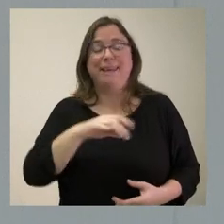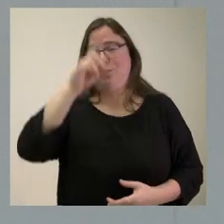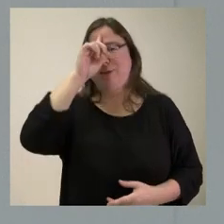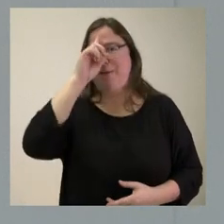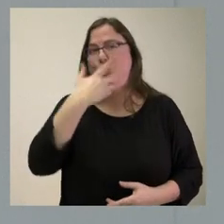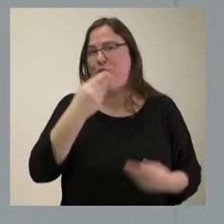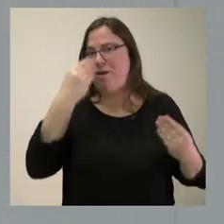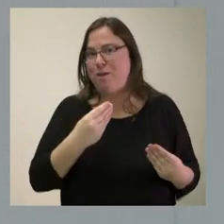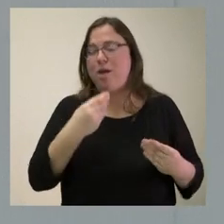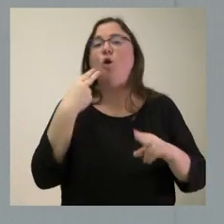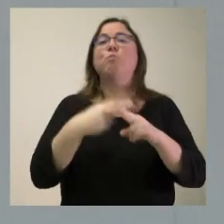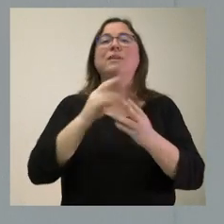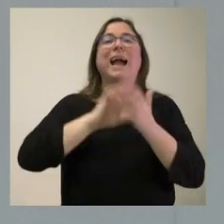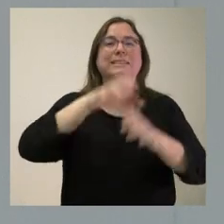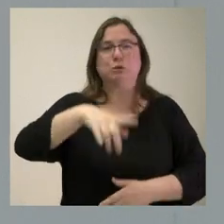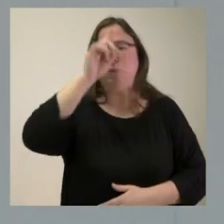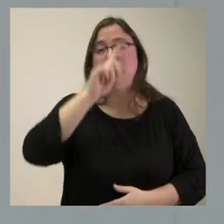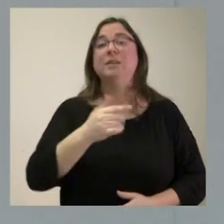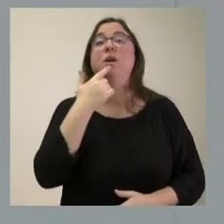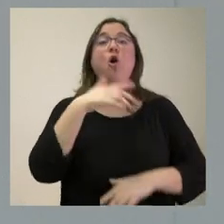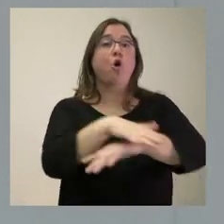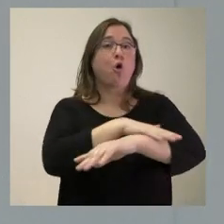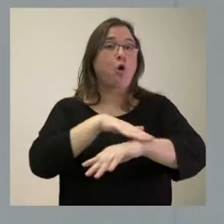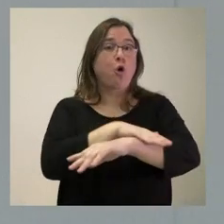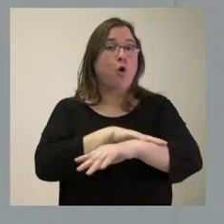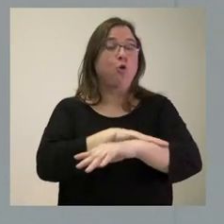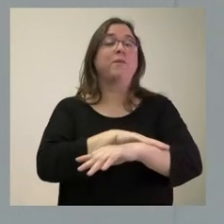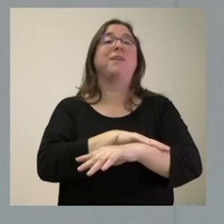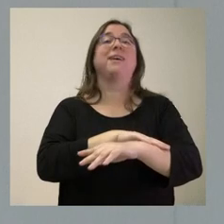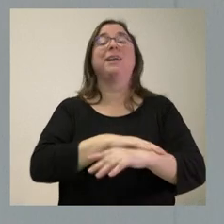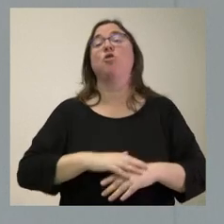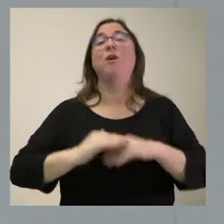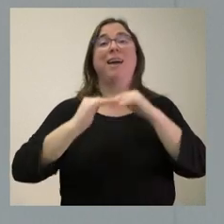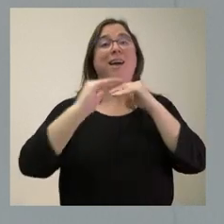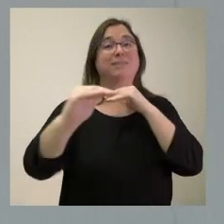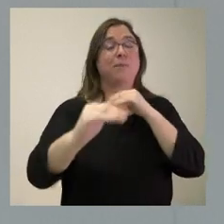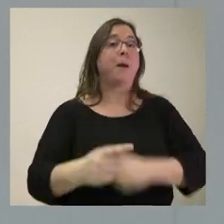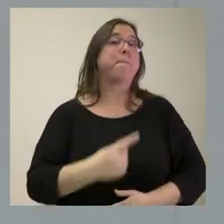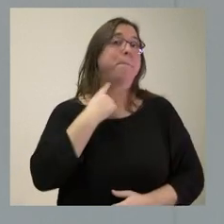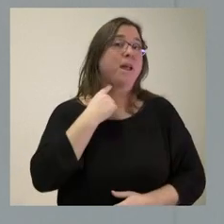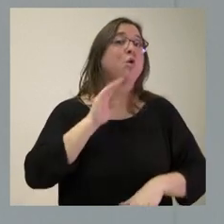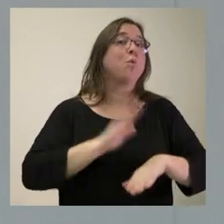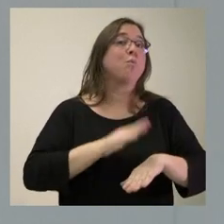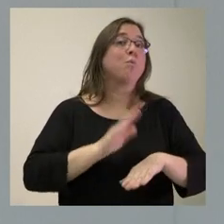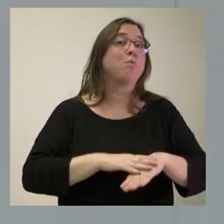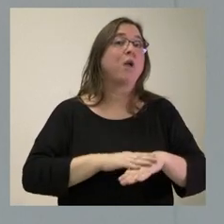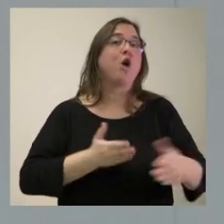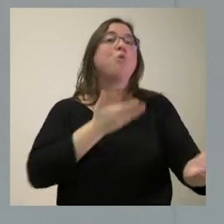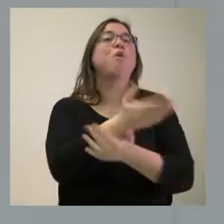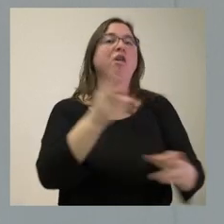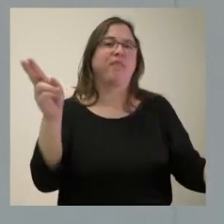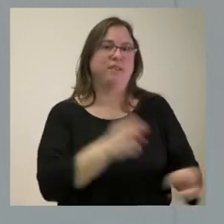de Castilla y León, pues el Gobierno de Castilla y León perdió la estabilidad parlamentaria como consecuencia de una moción de censura,